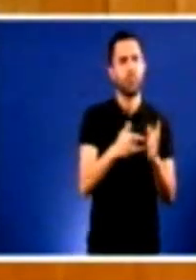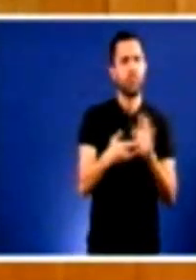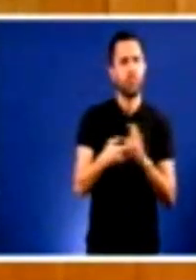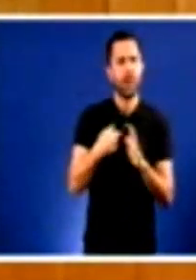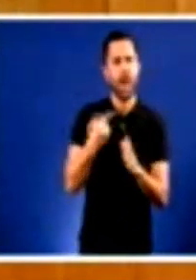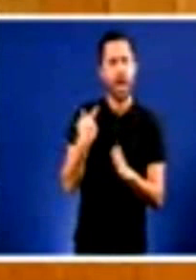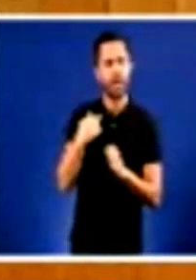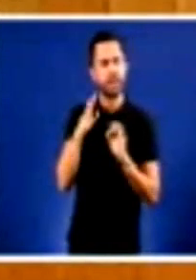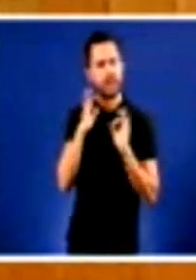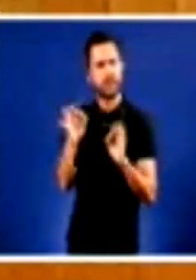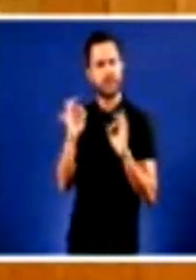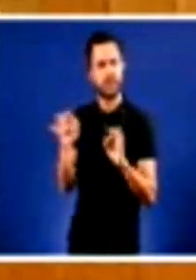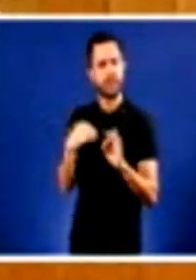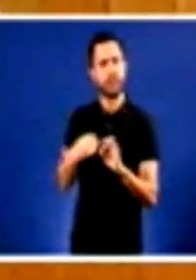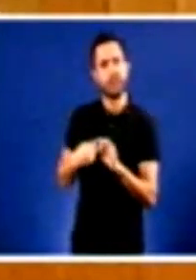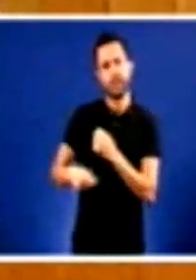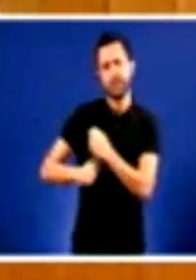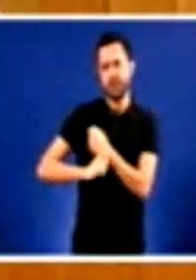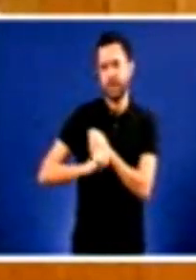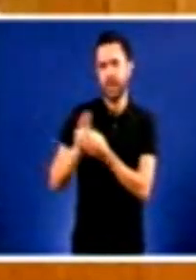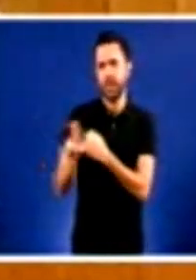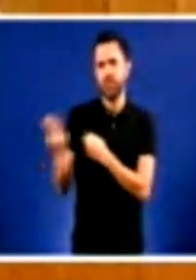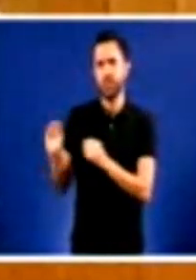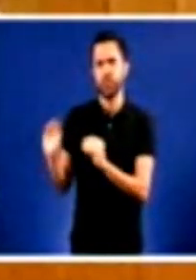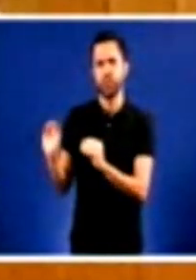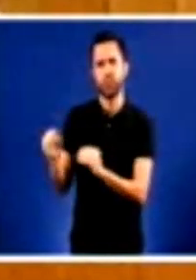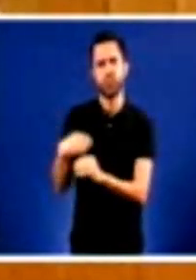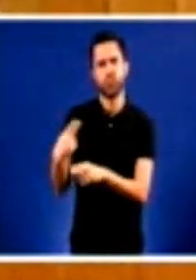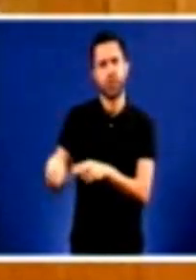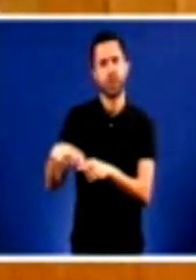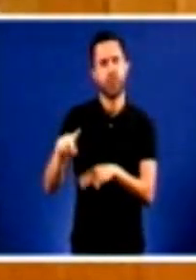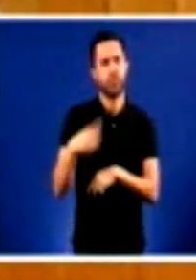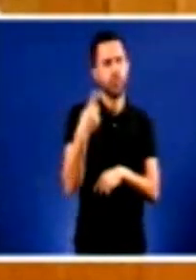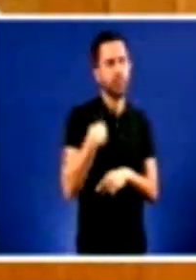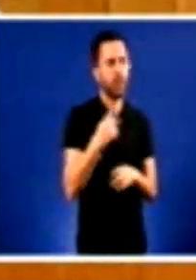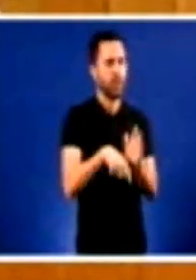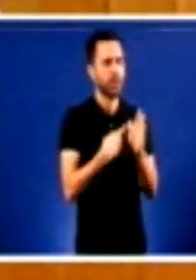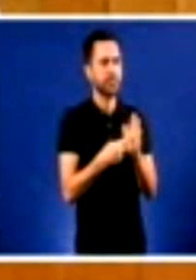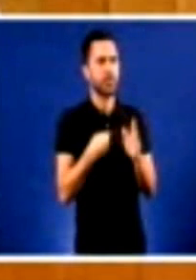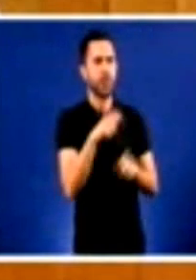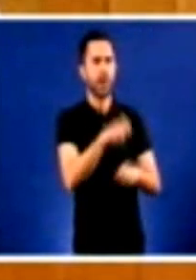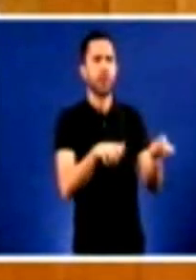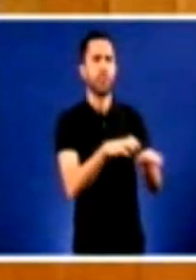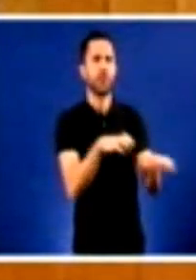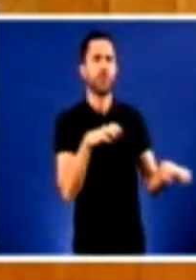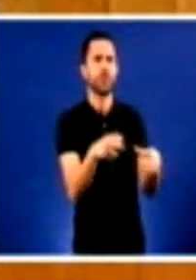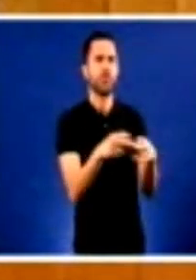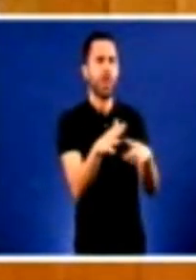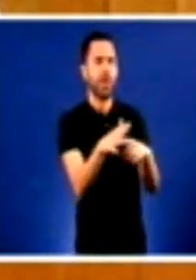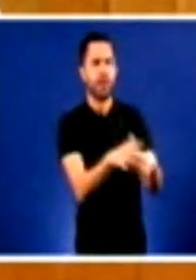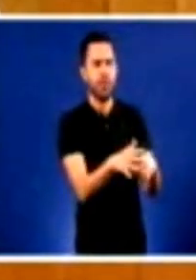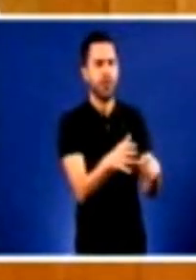Partido Popular, é a súa política. Primeiro les isla para empobrecer a maioría social, despois aumenta os impostos